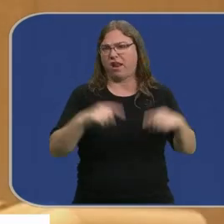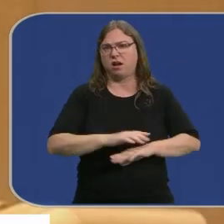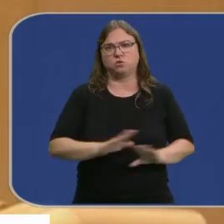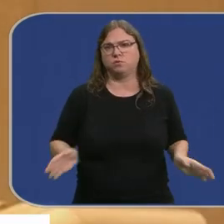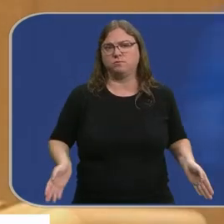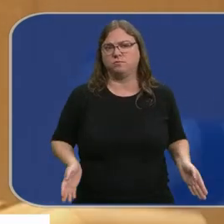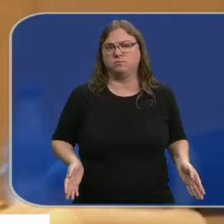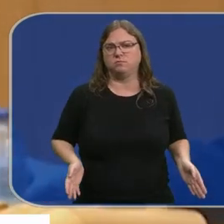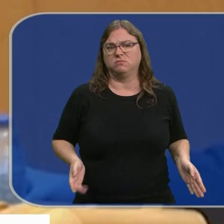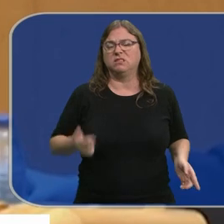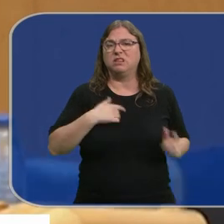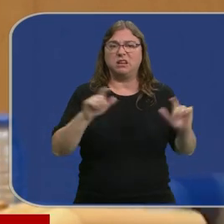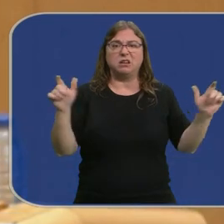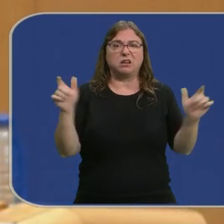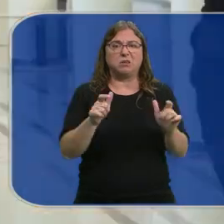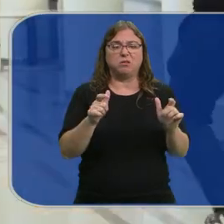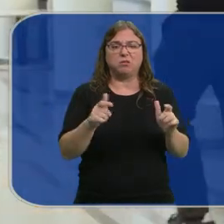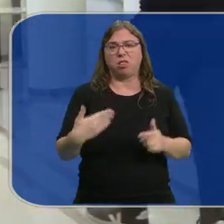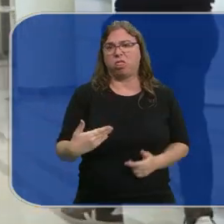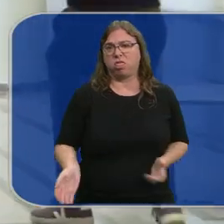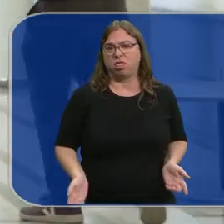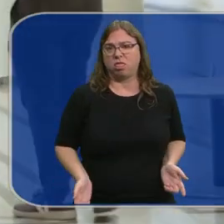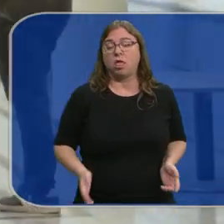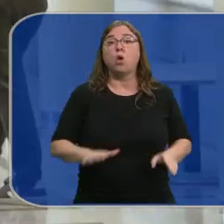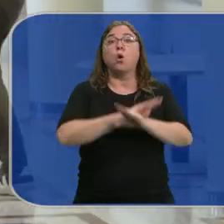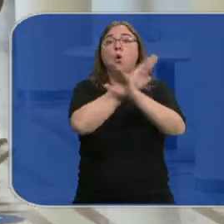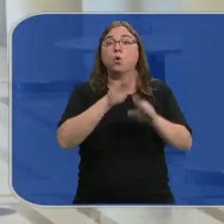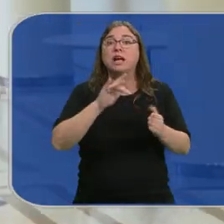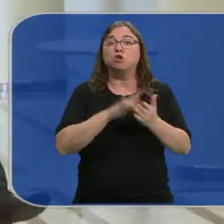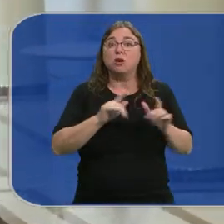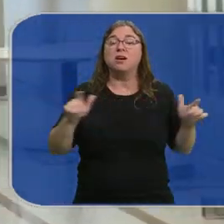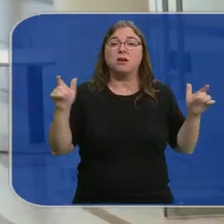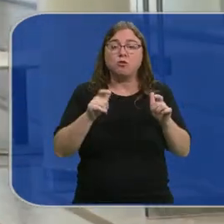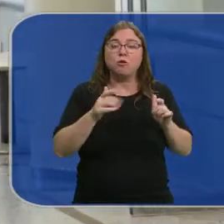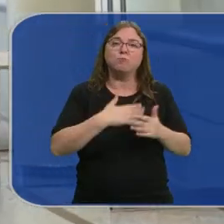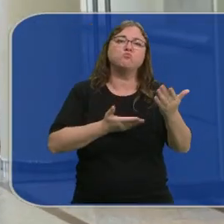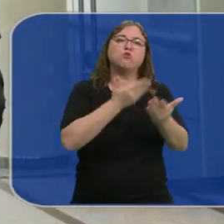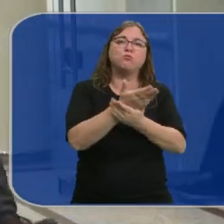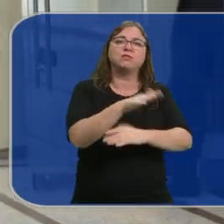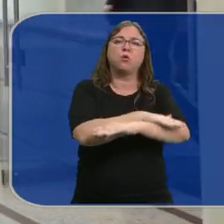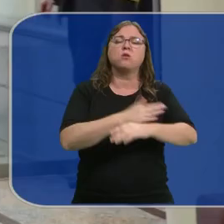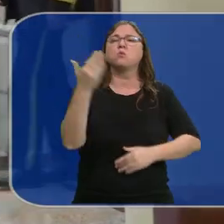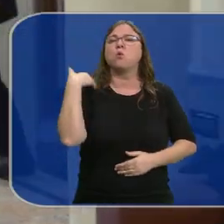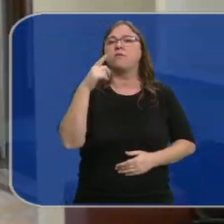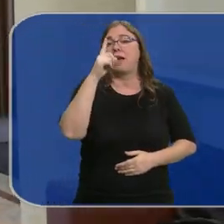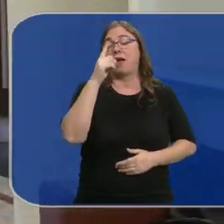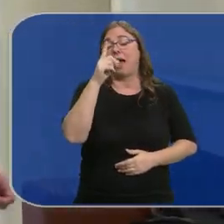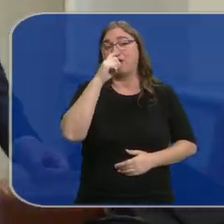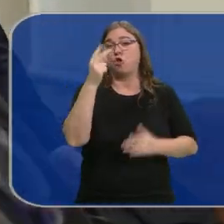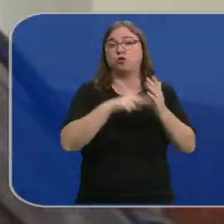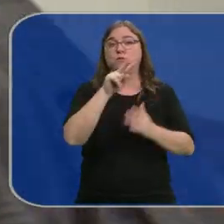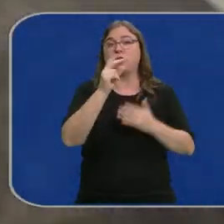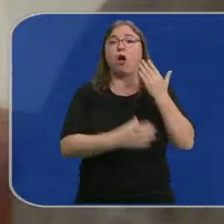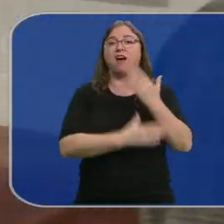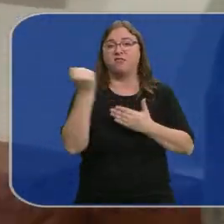es una reunión devaluada. La última vez que se reunió, esta vez a iniciativa del Gobierno, fue en abril de 2022.